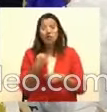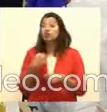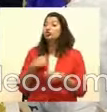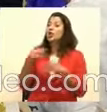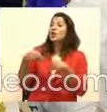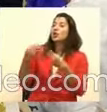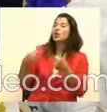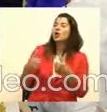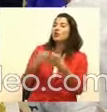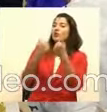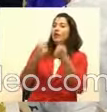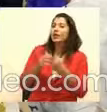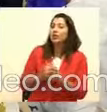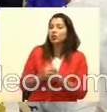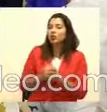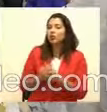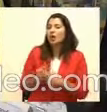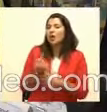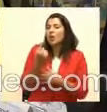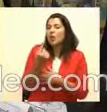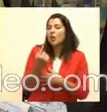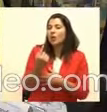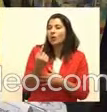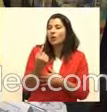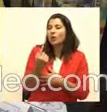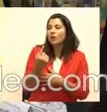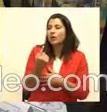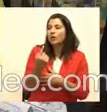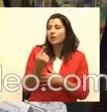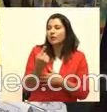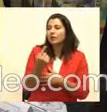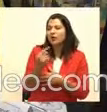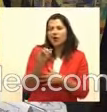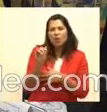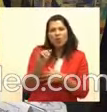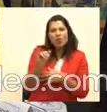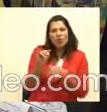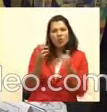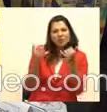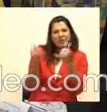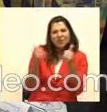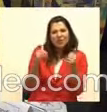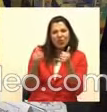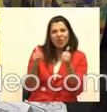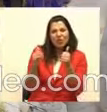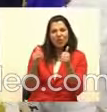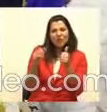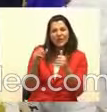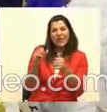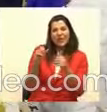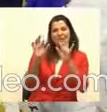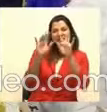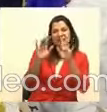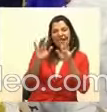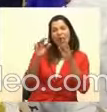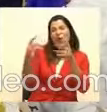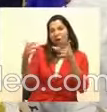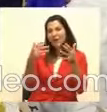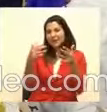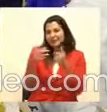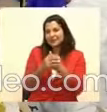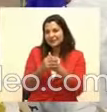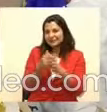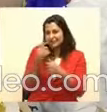quiere esta de Mandalorian, esta, la nueva serie esta de Star Wars. Ah. Ese va a ser un reto bonito, pero